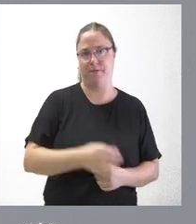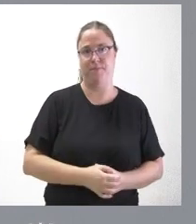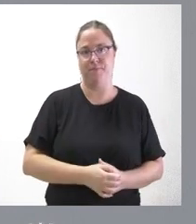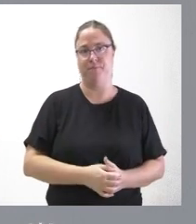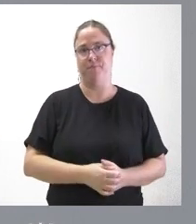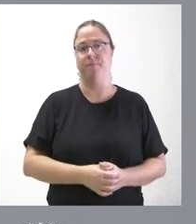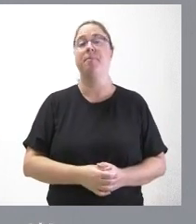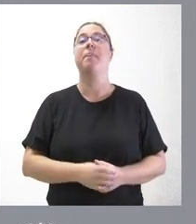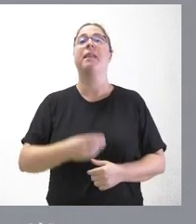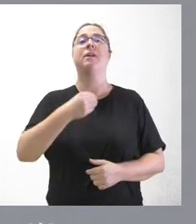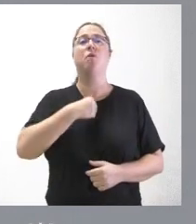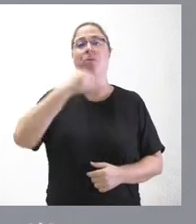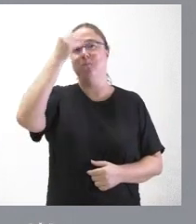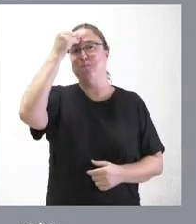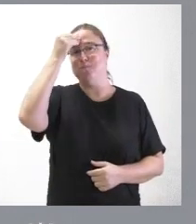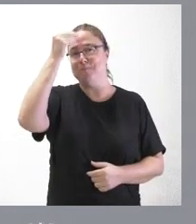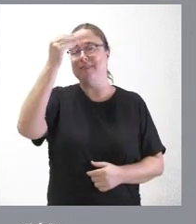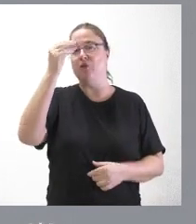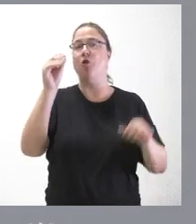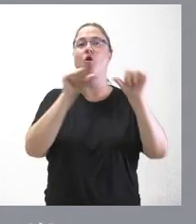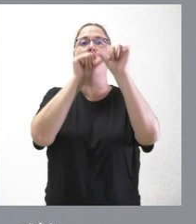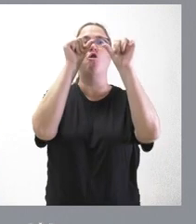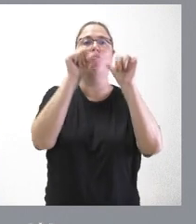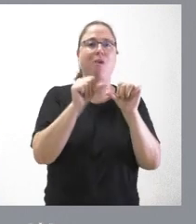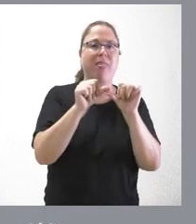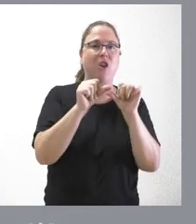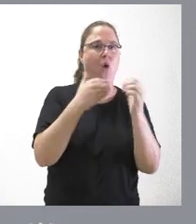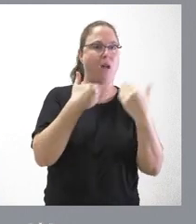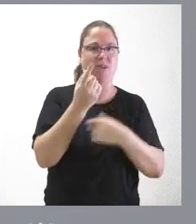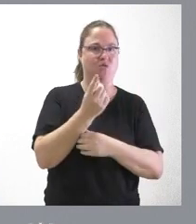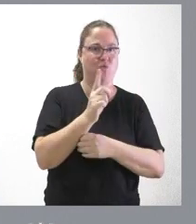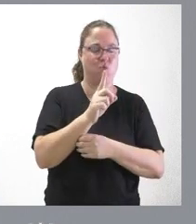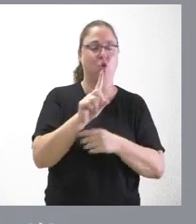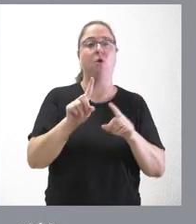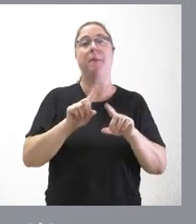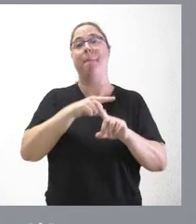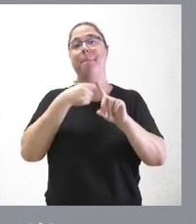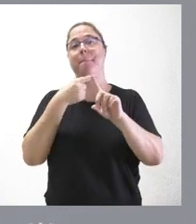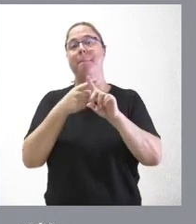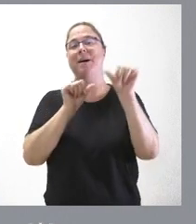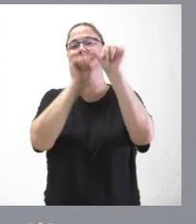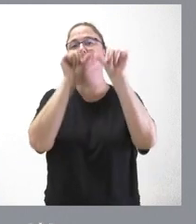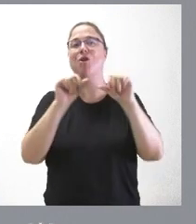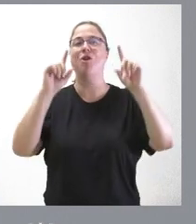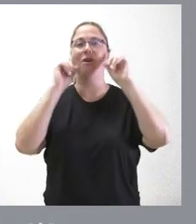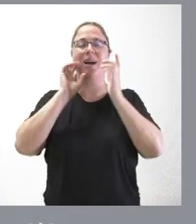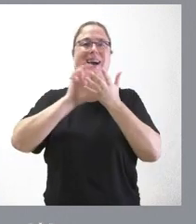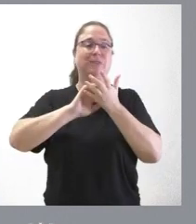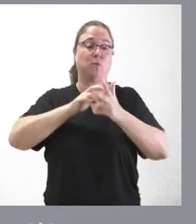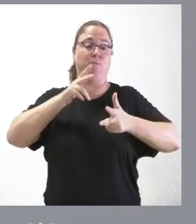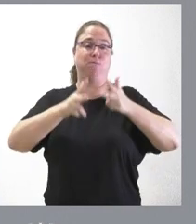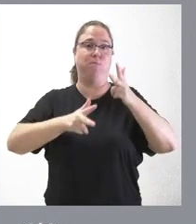entiendo que la Endacari no habla del modelo de financiación autónoma, porque este modelo, en el caso del País Vasco, pues es un modelo